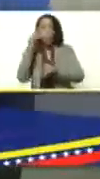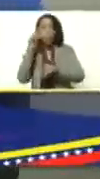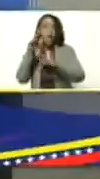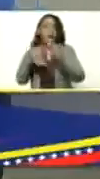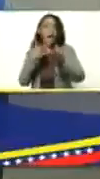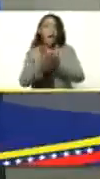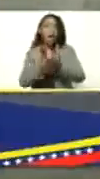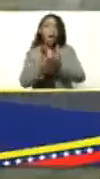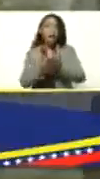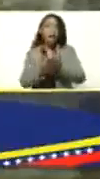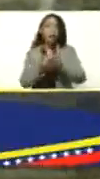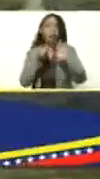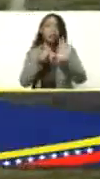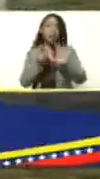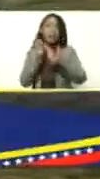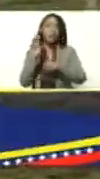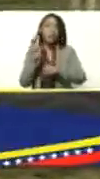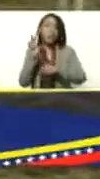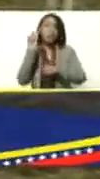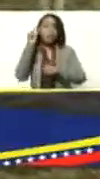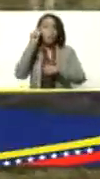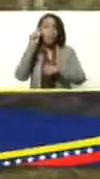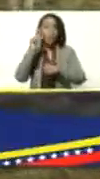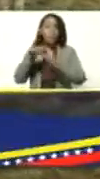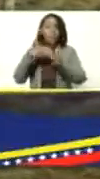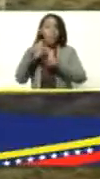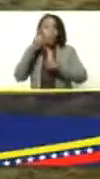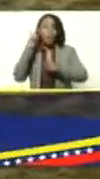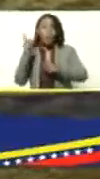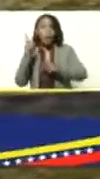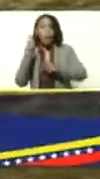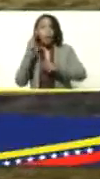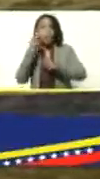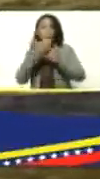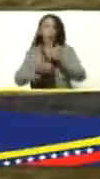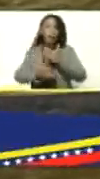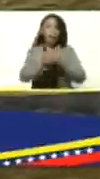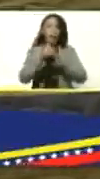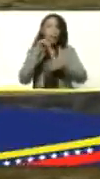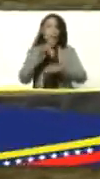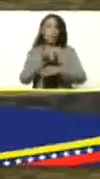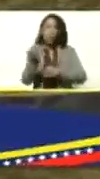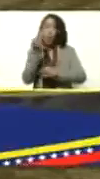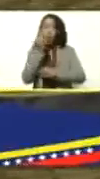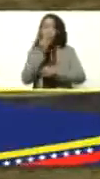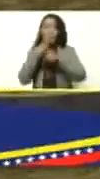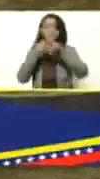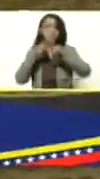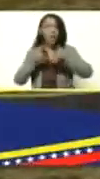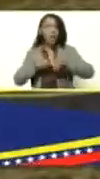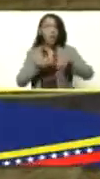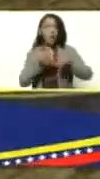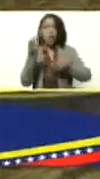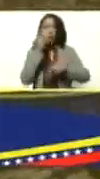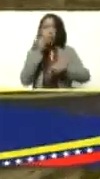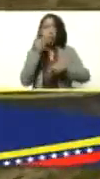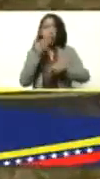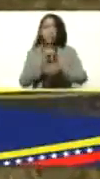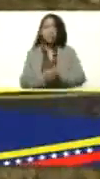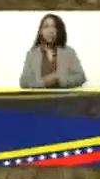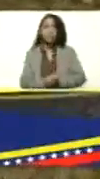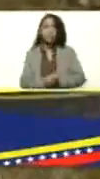60 días. De verdad. Y de ahí pasan al área de levante, donde se alimenta diferente, que es un alimento ya de seba,